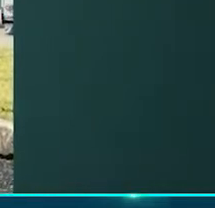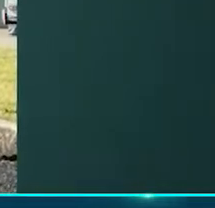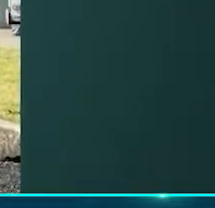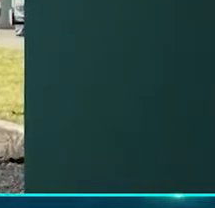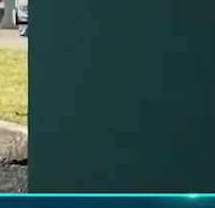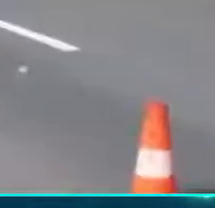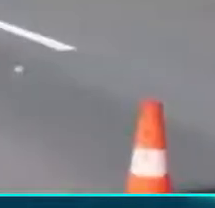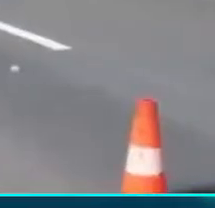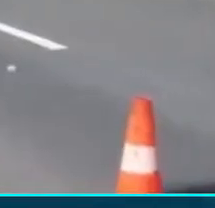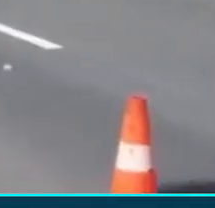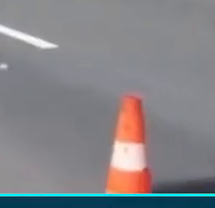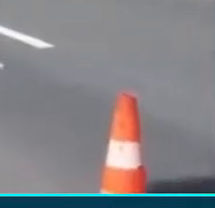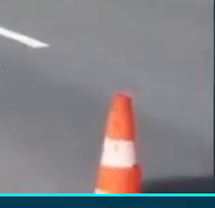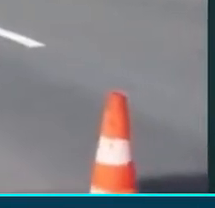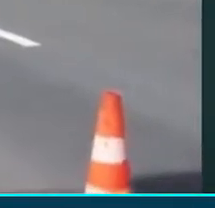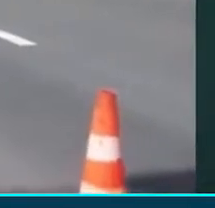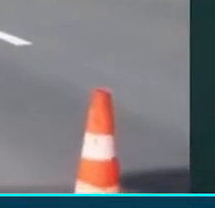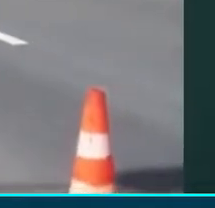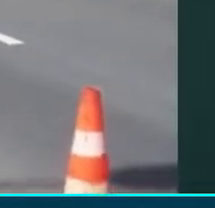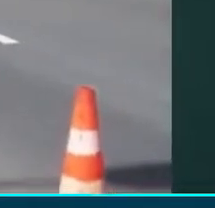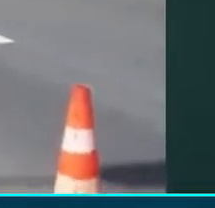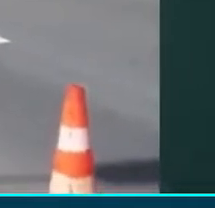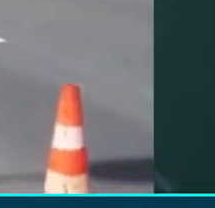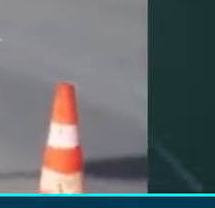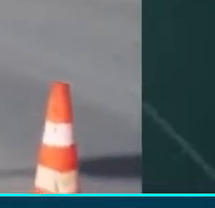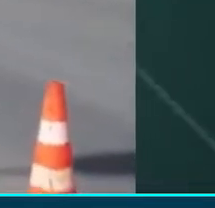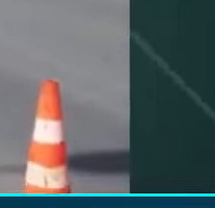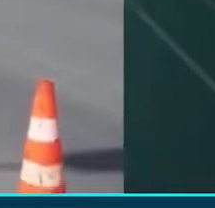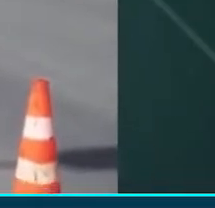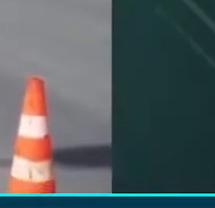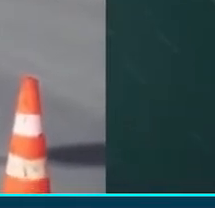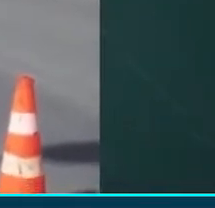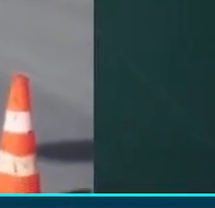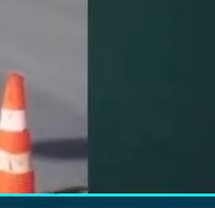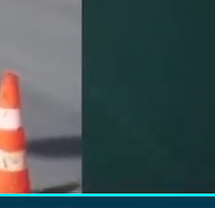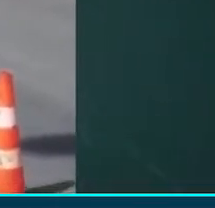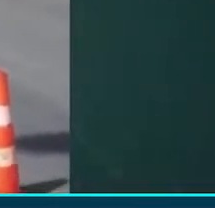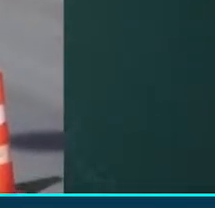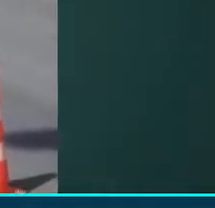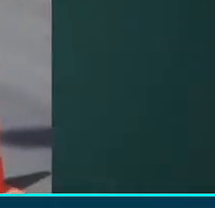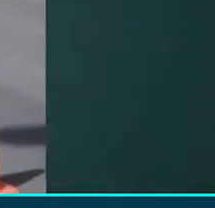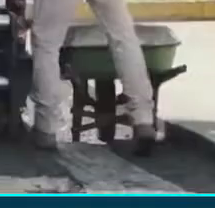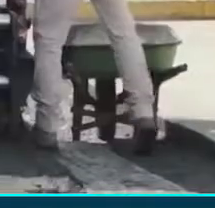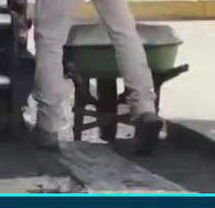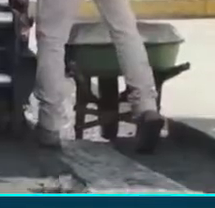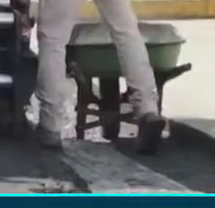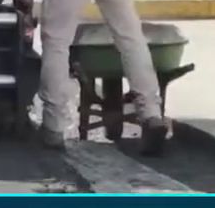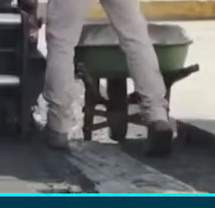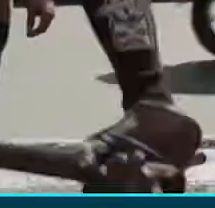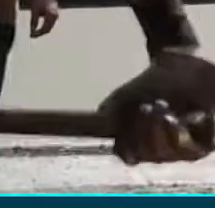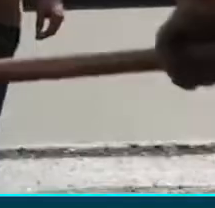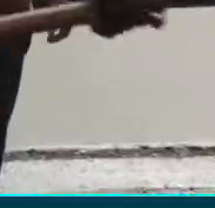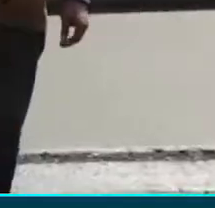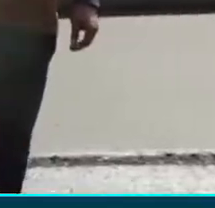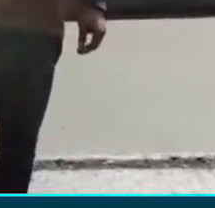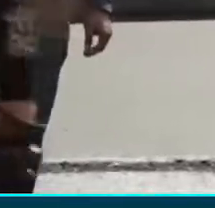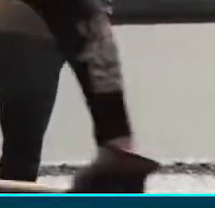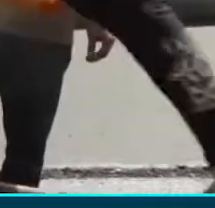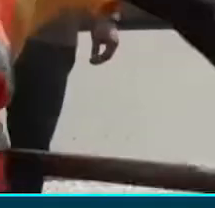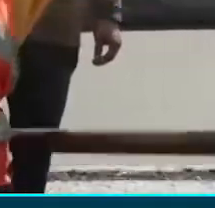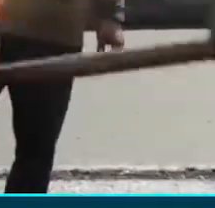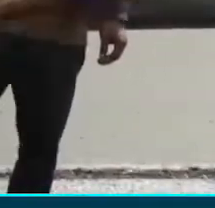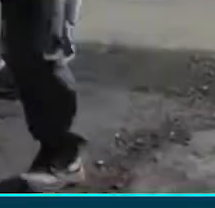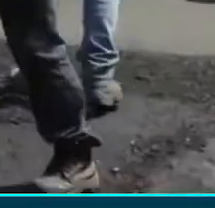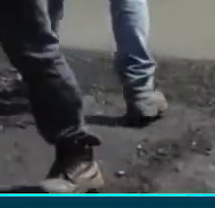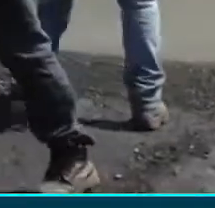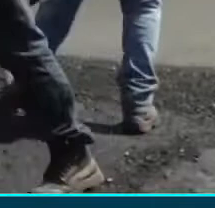está realizando intervención en diferentes puntos como la calle 17 y la adecuación de muros y pintura para embellecer la ciudad. Bueno, estamos